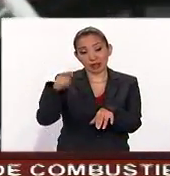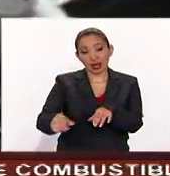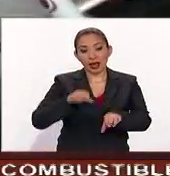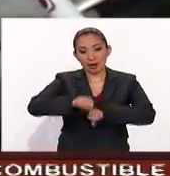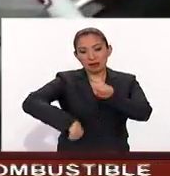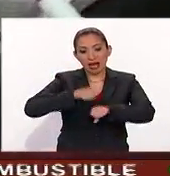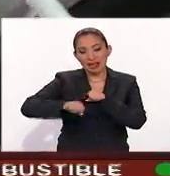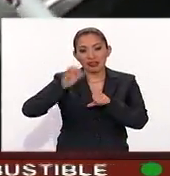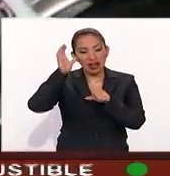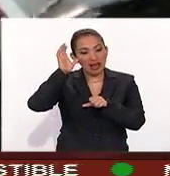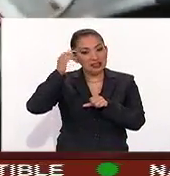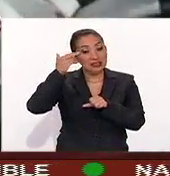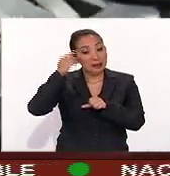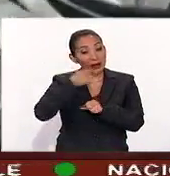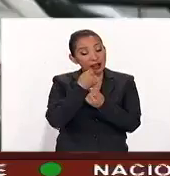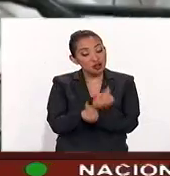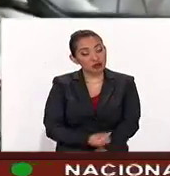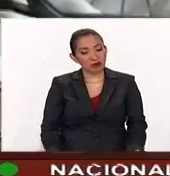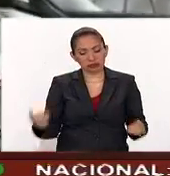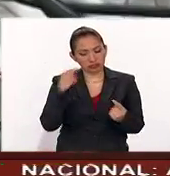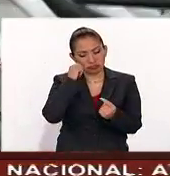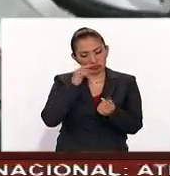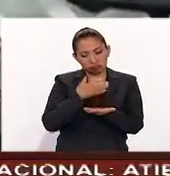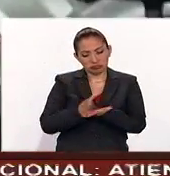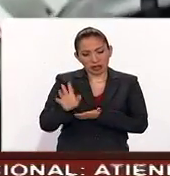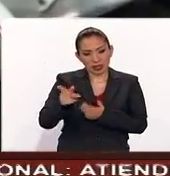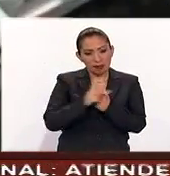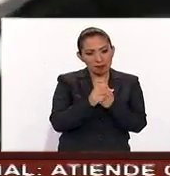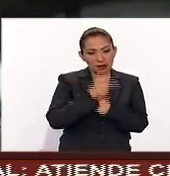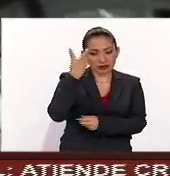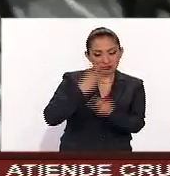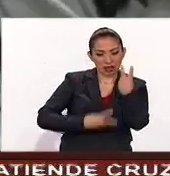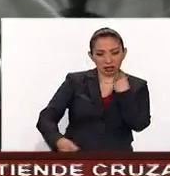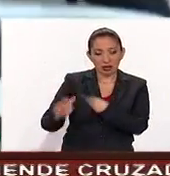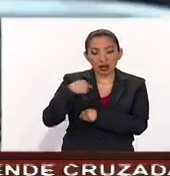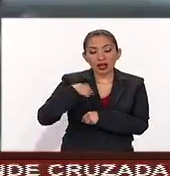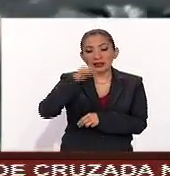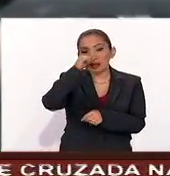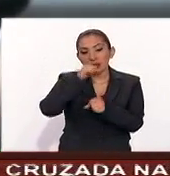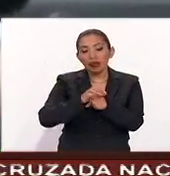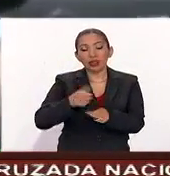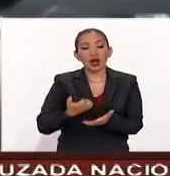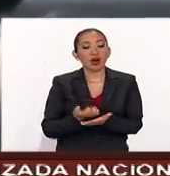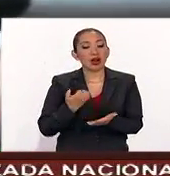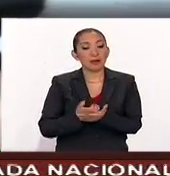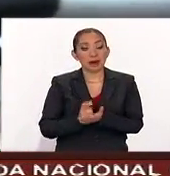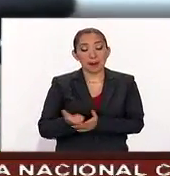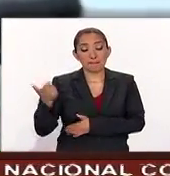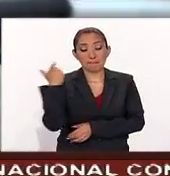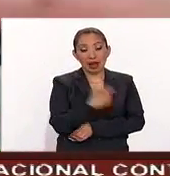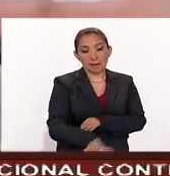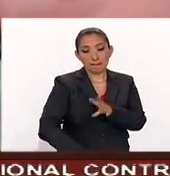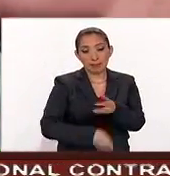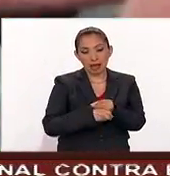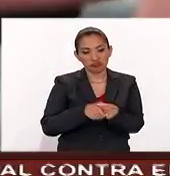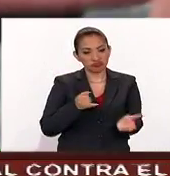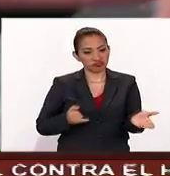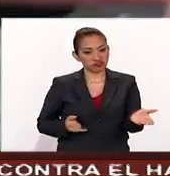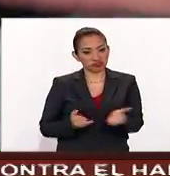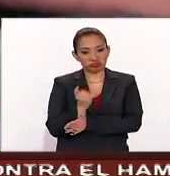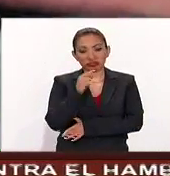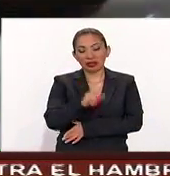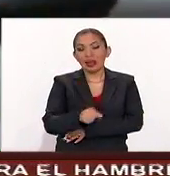bicicletas chinas para los niños, independientemente del país de procedencia. La Secretaría de Economía informó que la cuota compensatoria definitiva